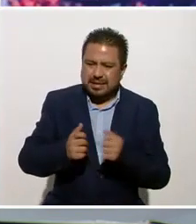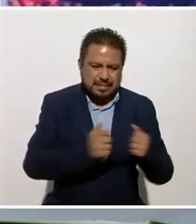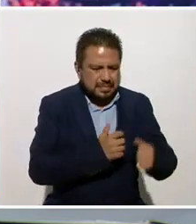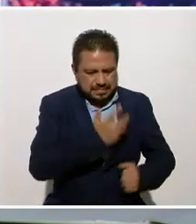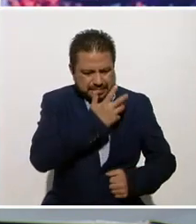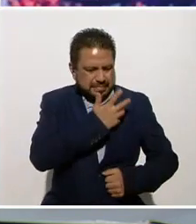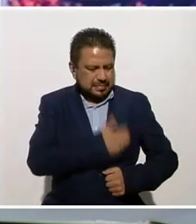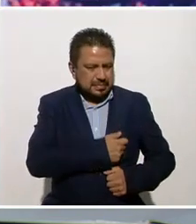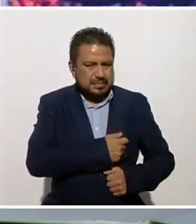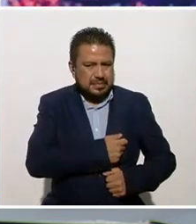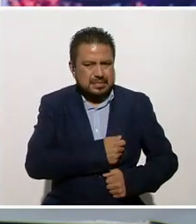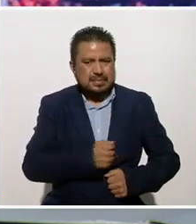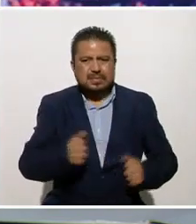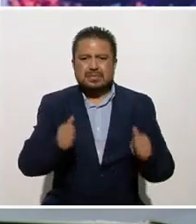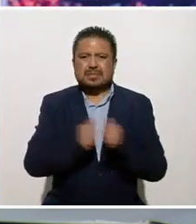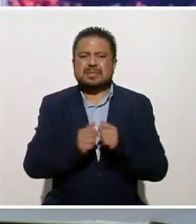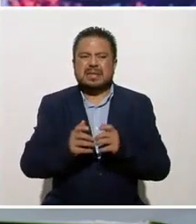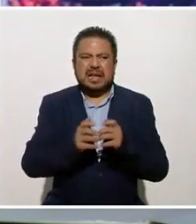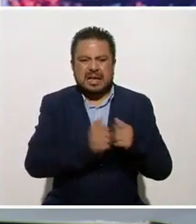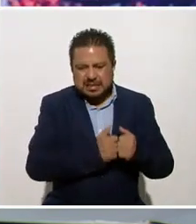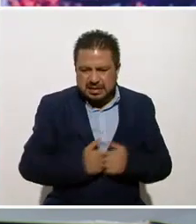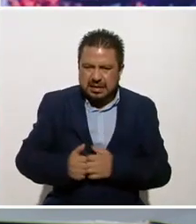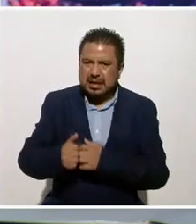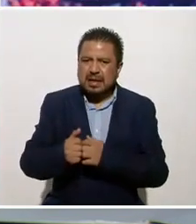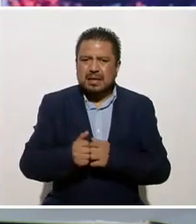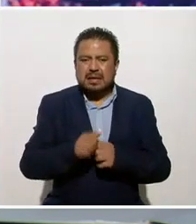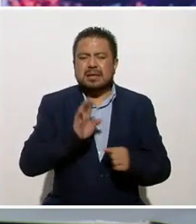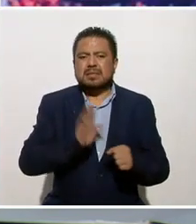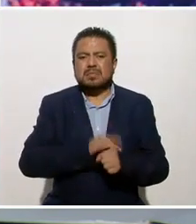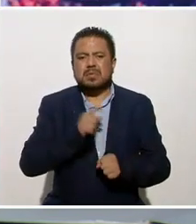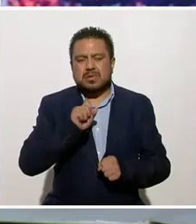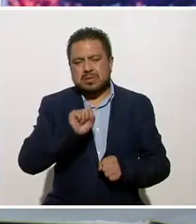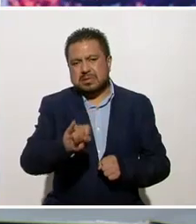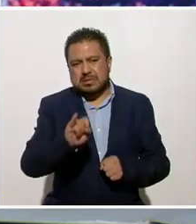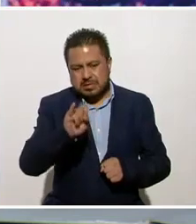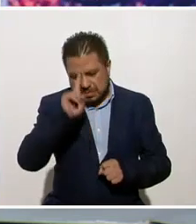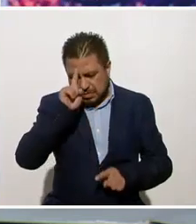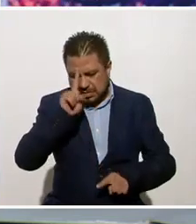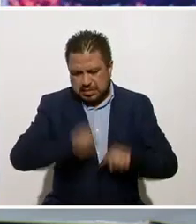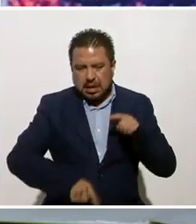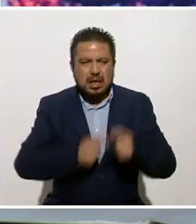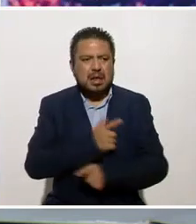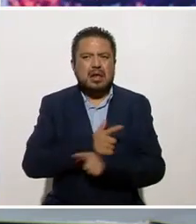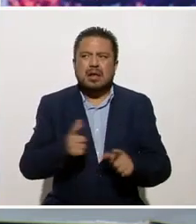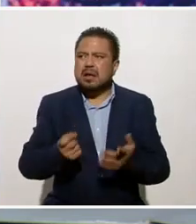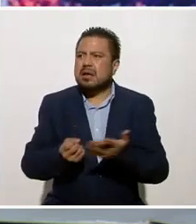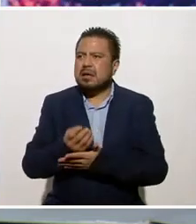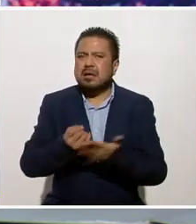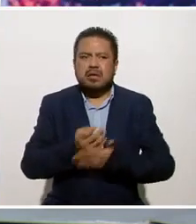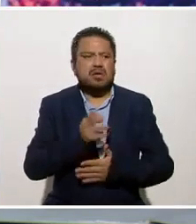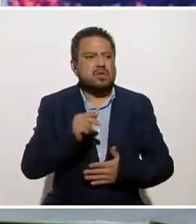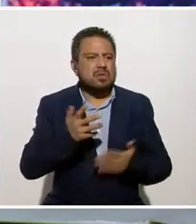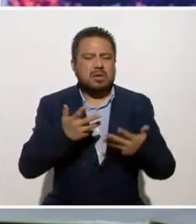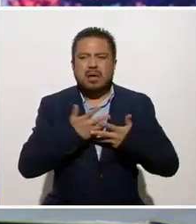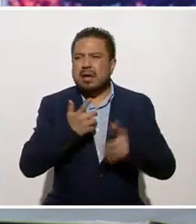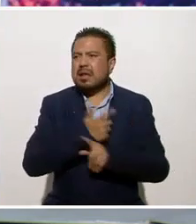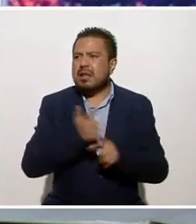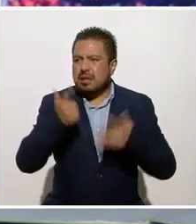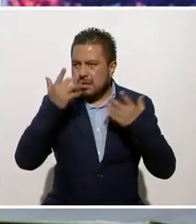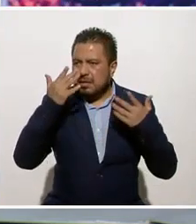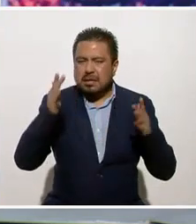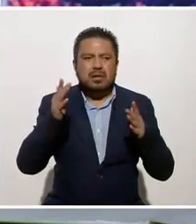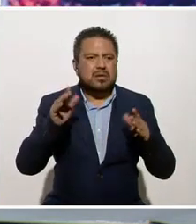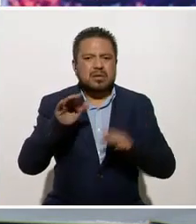angustiados, con ansiedad, porque de cierta forma nos cortaron la libertad. no tenemos la libertad de